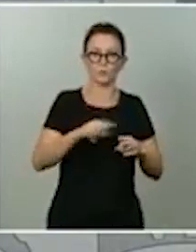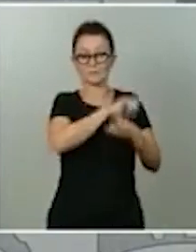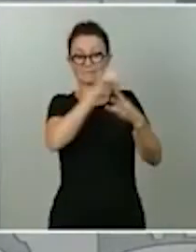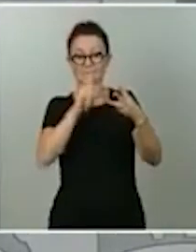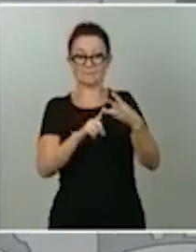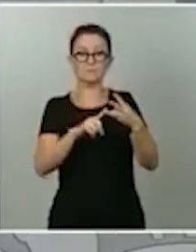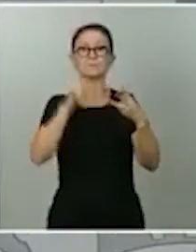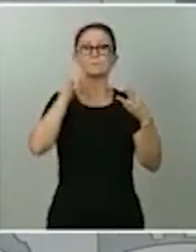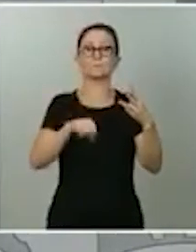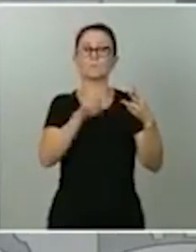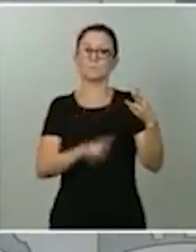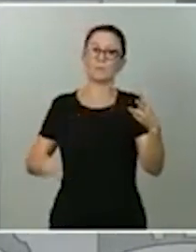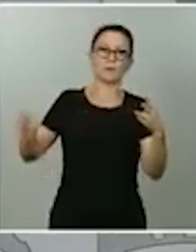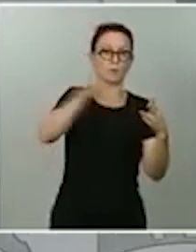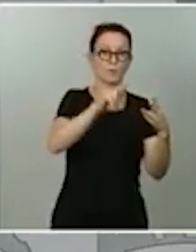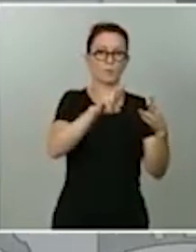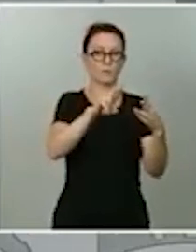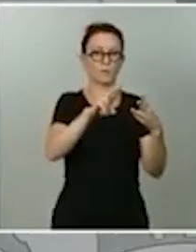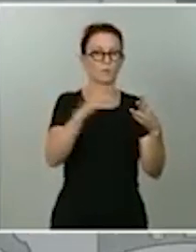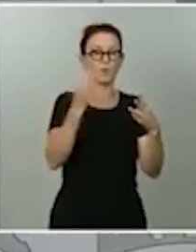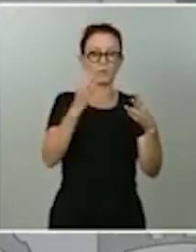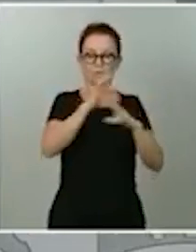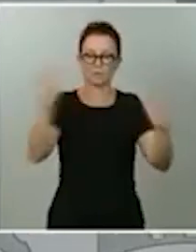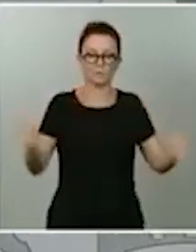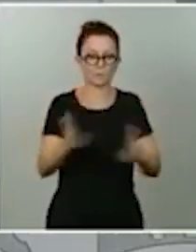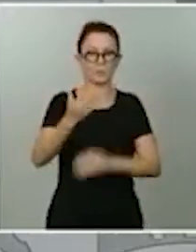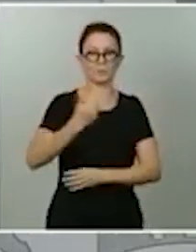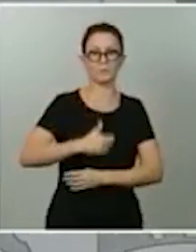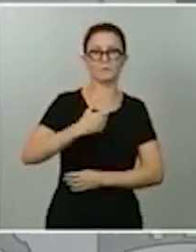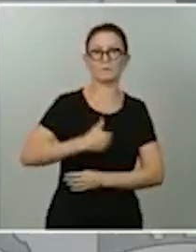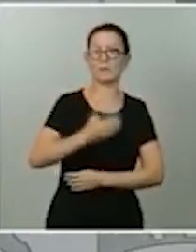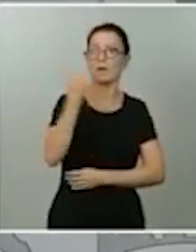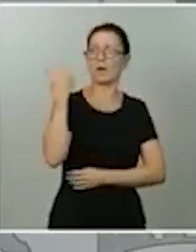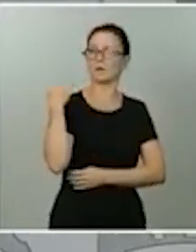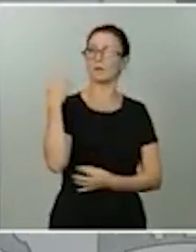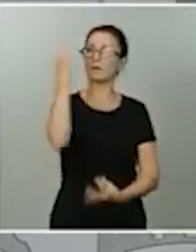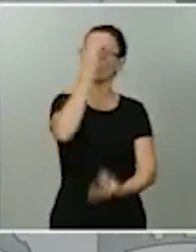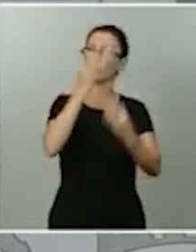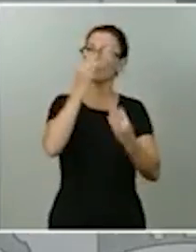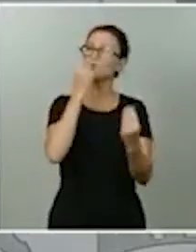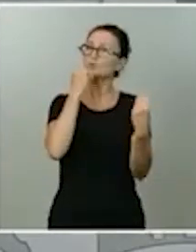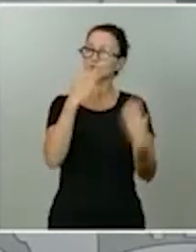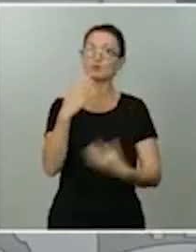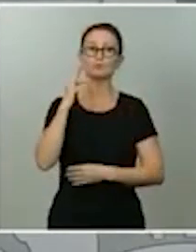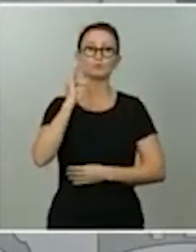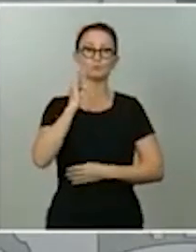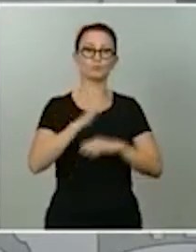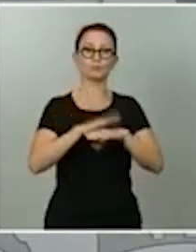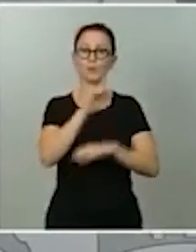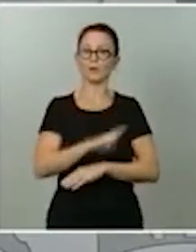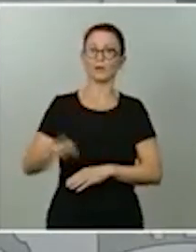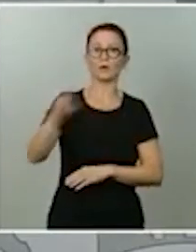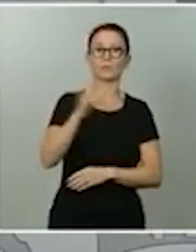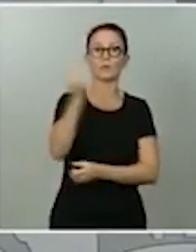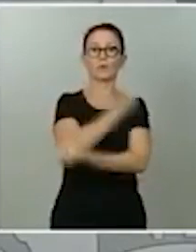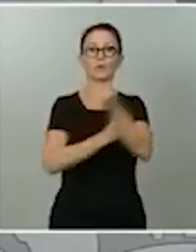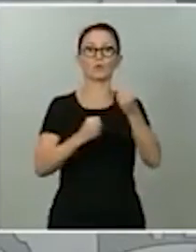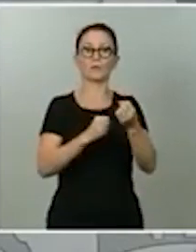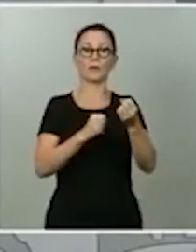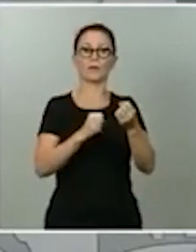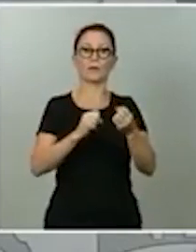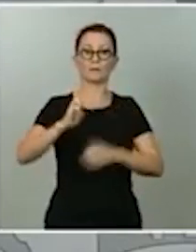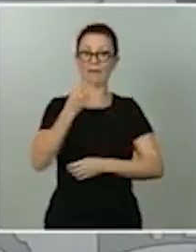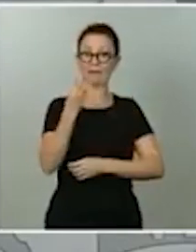cuanto antes. Creo que ayer tuvimos un buen dato de la proyección de la recuperación económica en el tercer trimestre que hizo